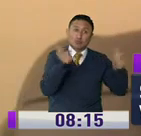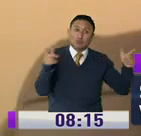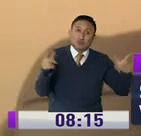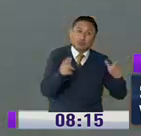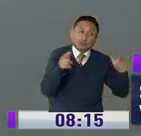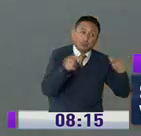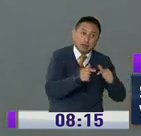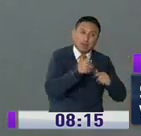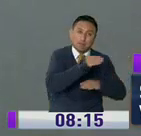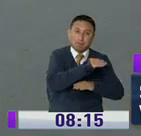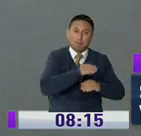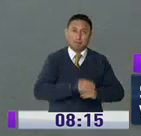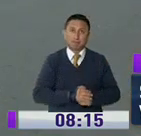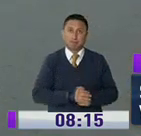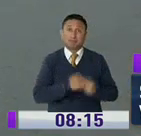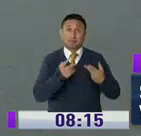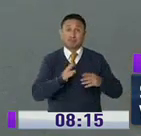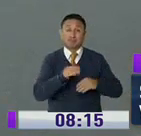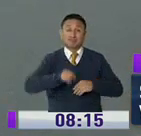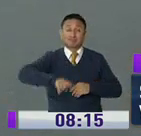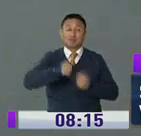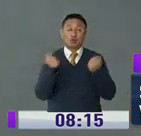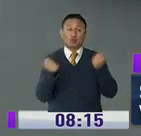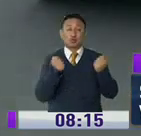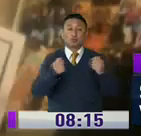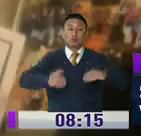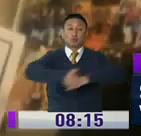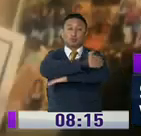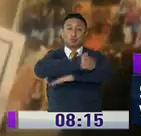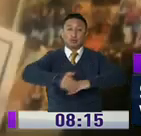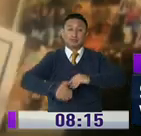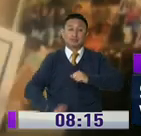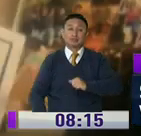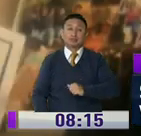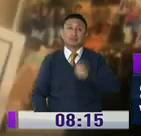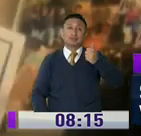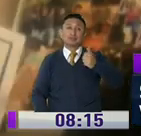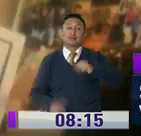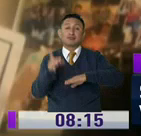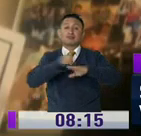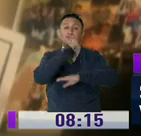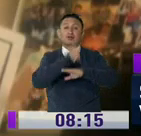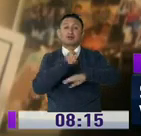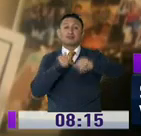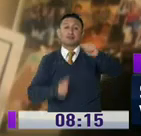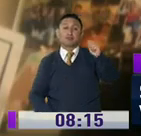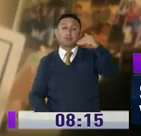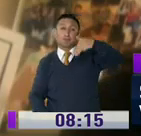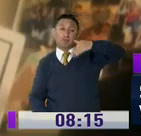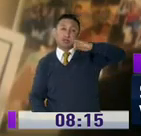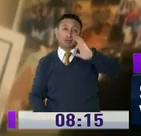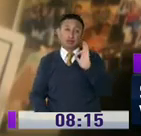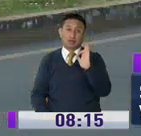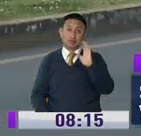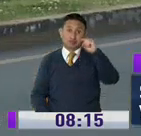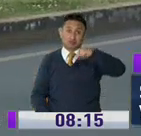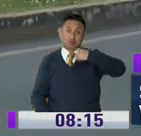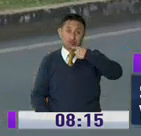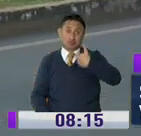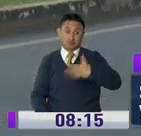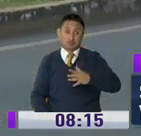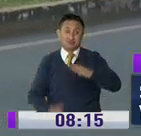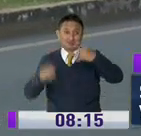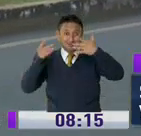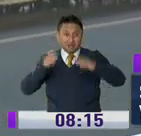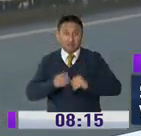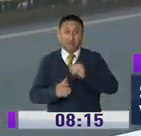en la ciudad de Quinto. También se reforzarán los controles en las vías. Juan Manuel Aguirre, director de la Agencia Metropolitana de Tránsito, informó que